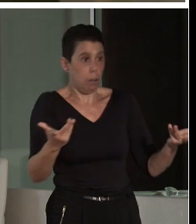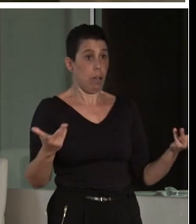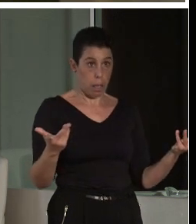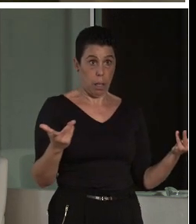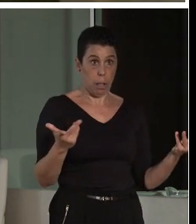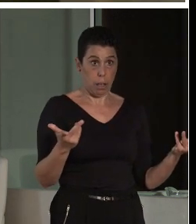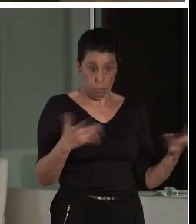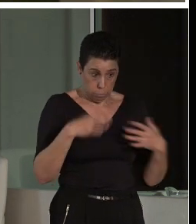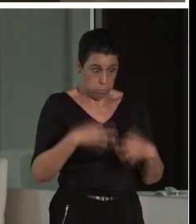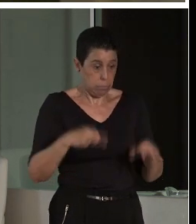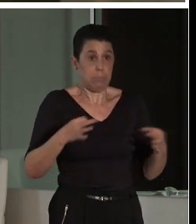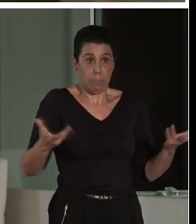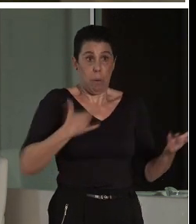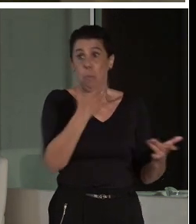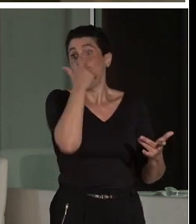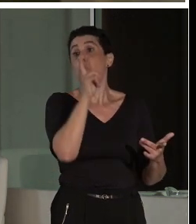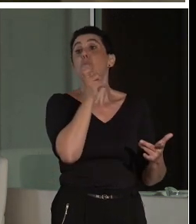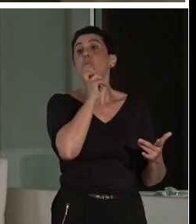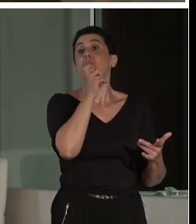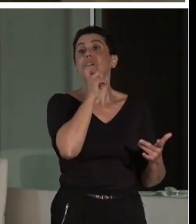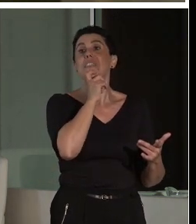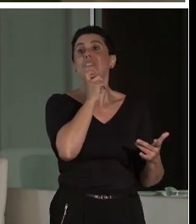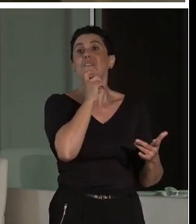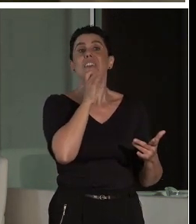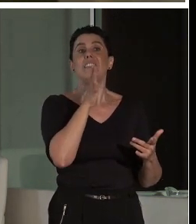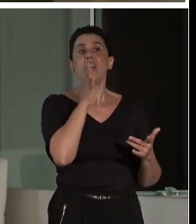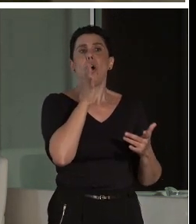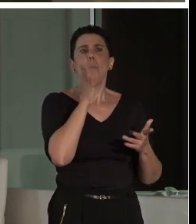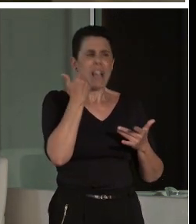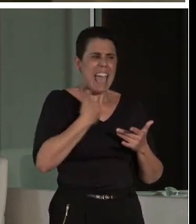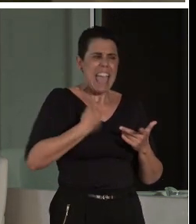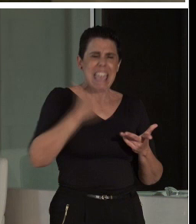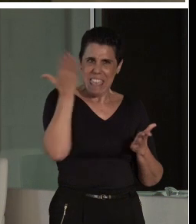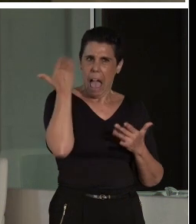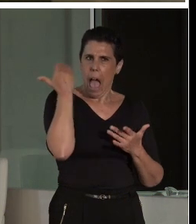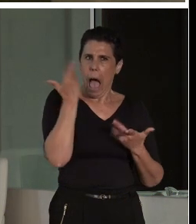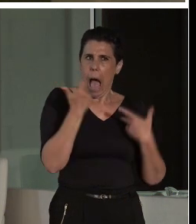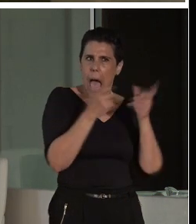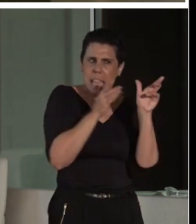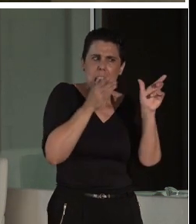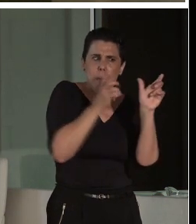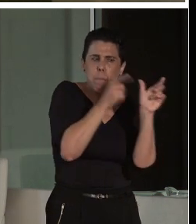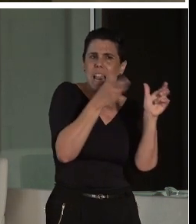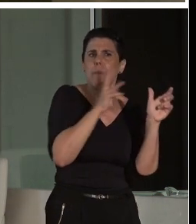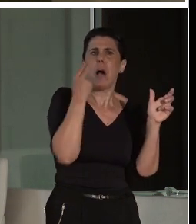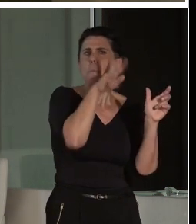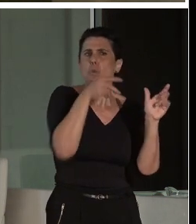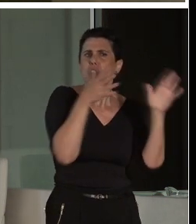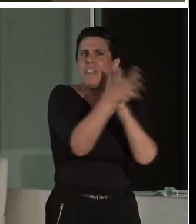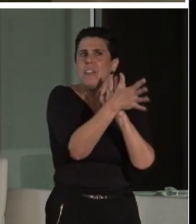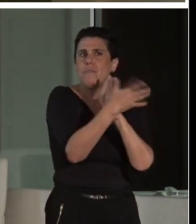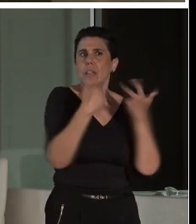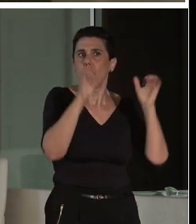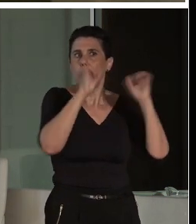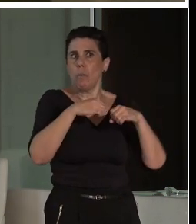claro, porque además en sus definiciones aprobadas y que yo pongo en muchas conferencias, en esta no la he traído, dice que un